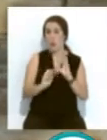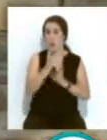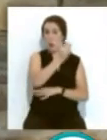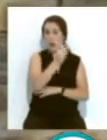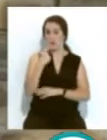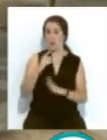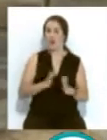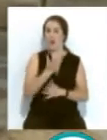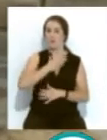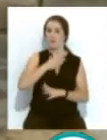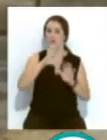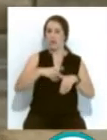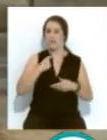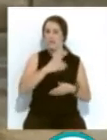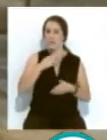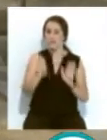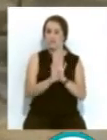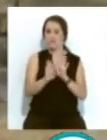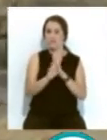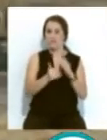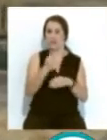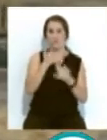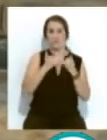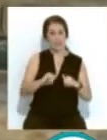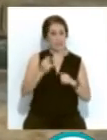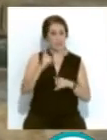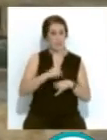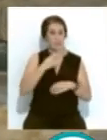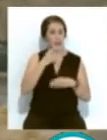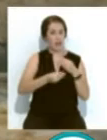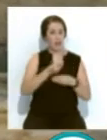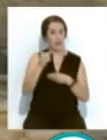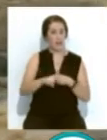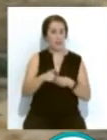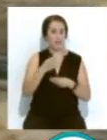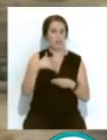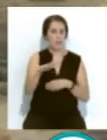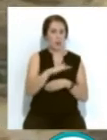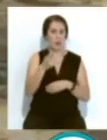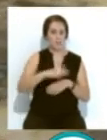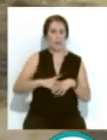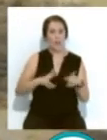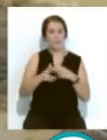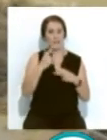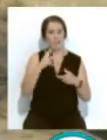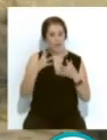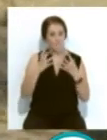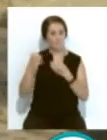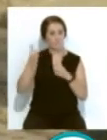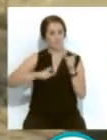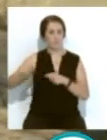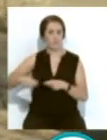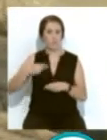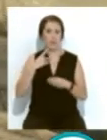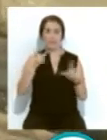El Ayuntamiento de Cádiz ha querido mantener esta fiesta. Se llevará a cabo en este lugar para evitar aglomeraciones y para ello